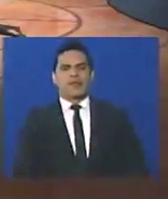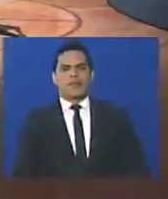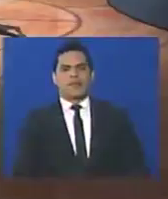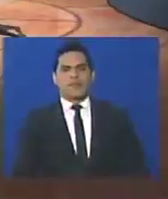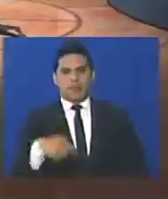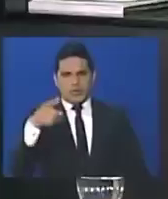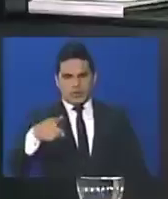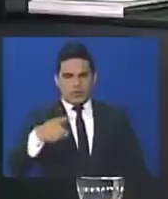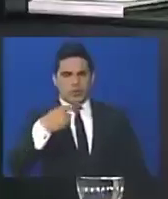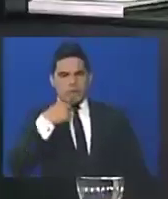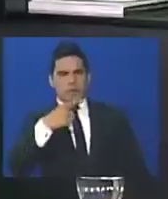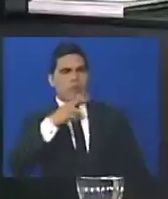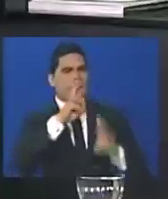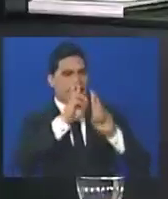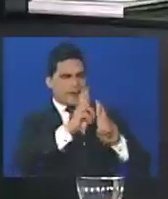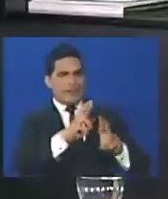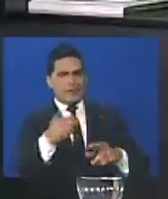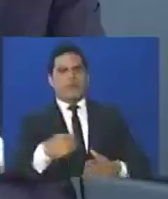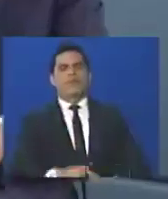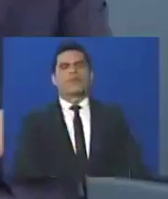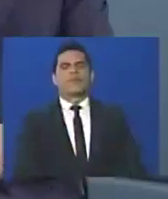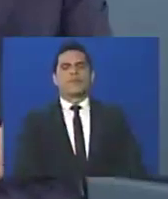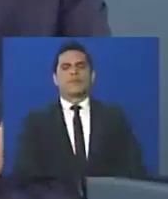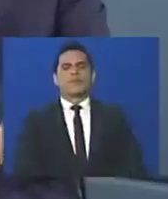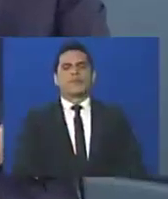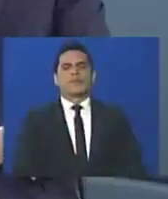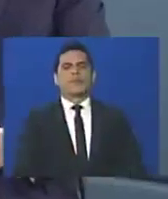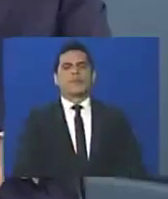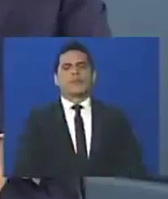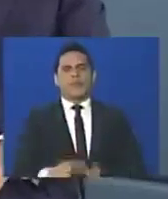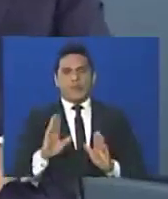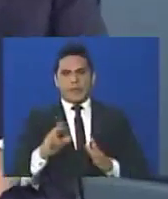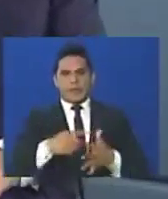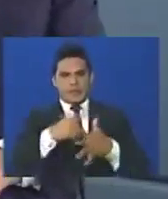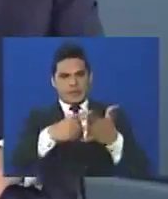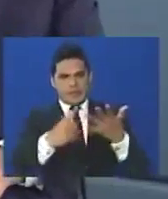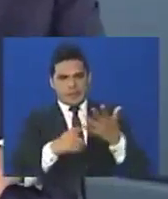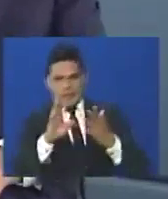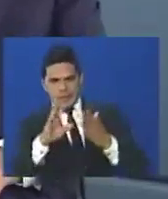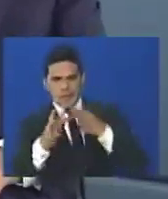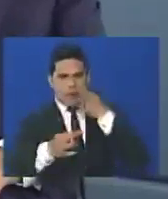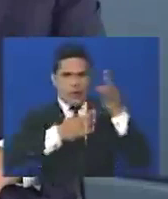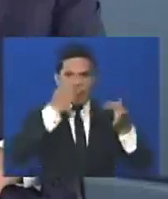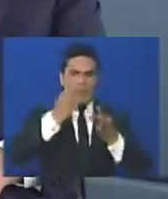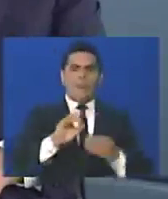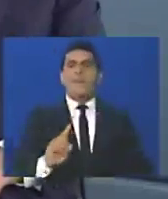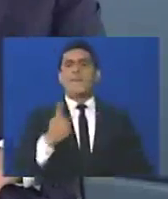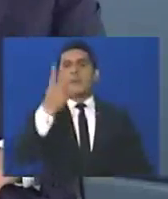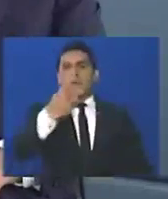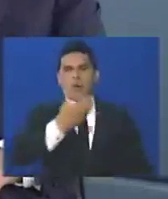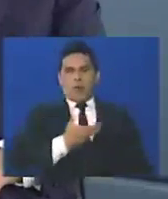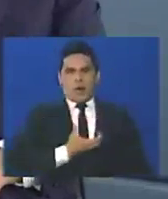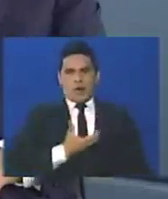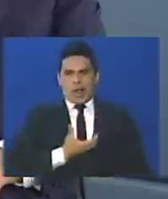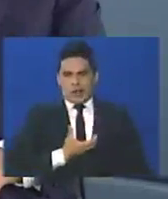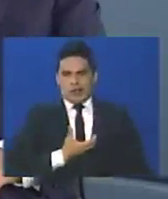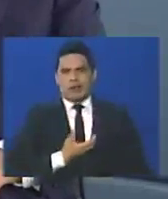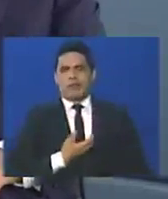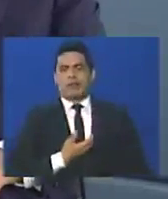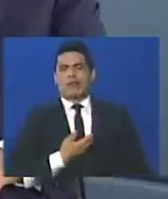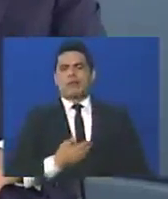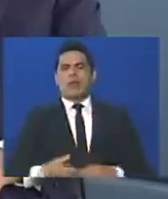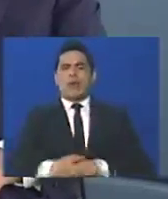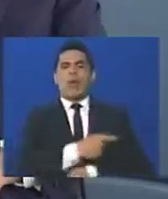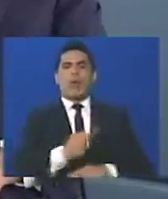y tú ibas a abordar esa respuesta, pues. Sí, bueno, son varias cosas, ¿no? pregunta. Primero, los alcaldes, que son autoridades de un